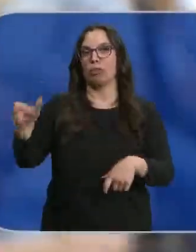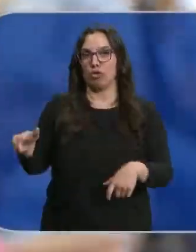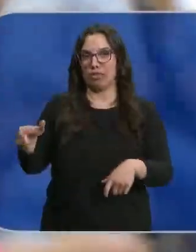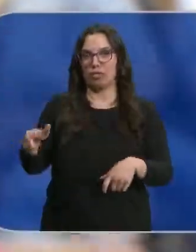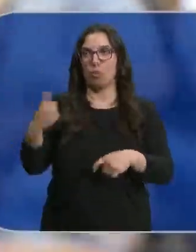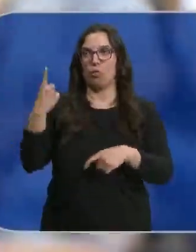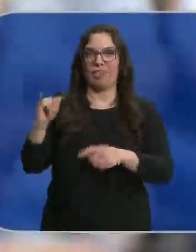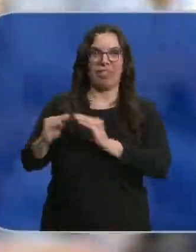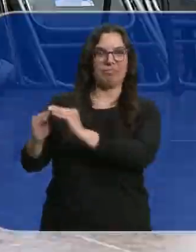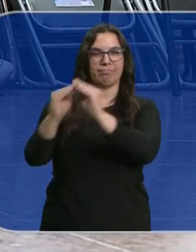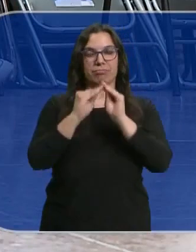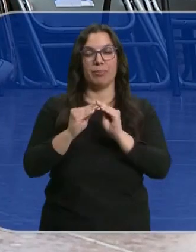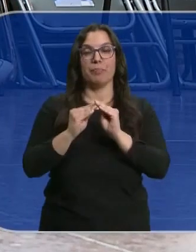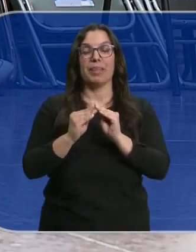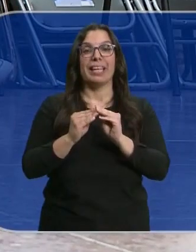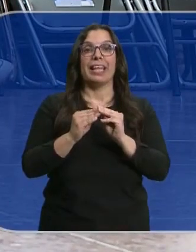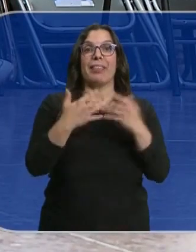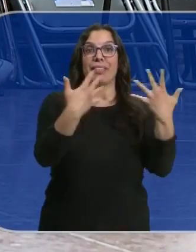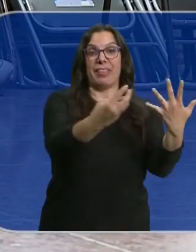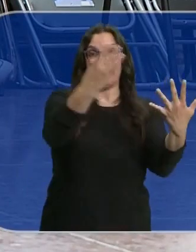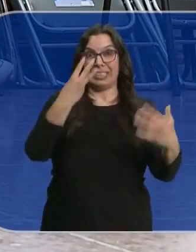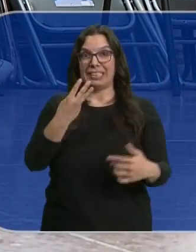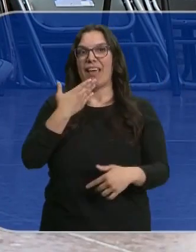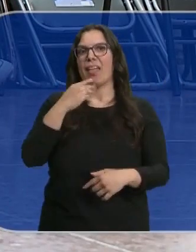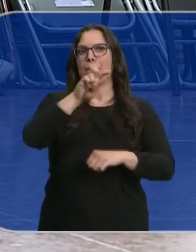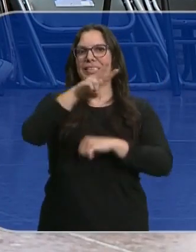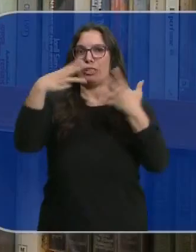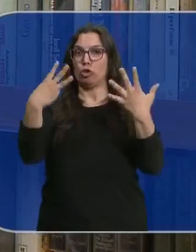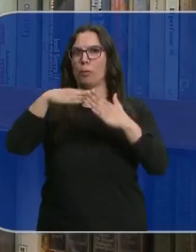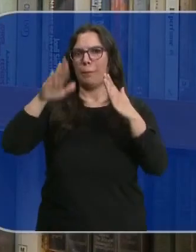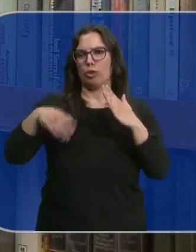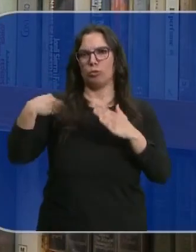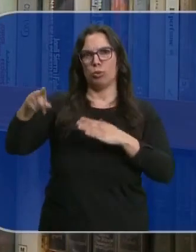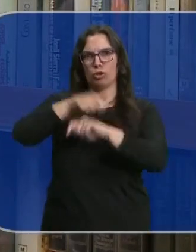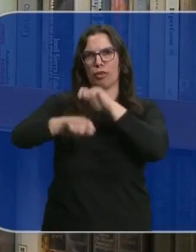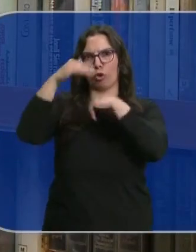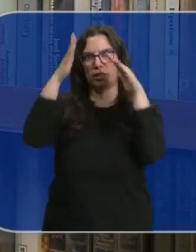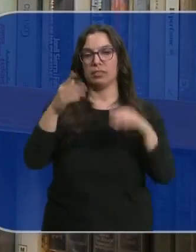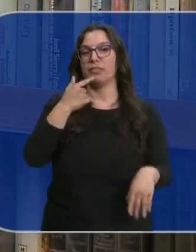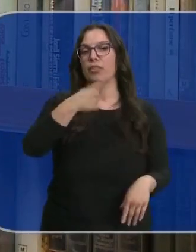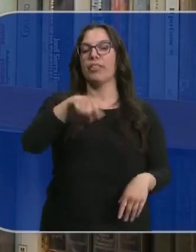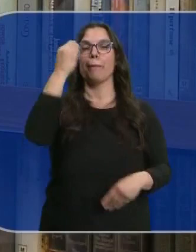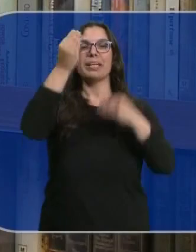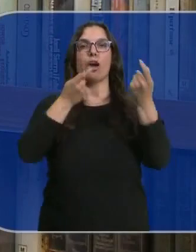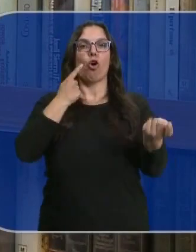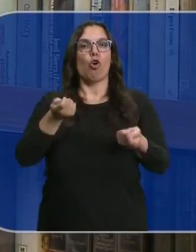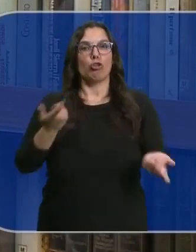vez. Tres de cada diez jóvenes atendidos por Ajupareba tienen menos de 28 años. Creen que se controla el juego porque